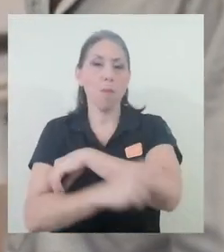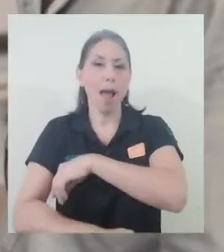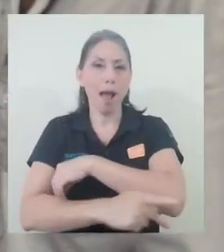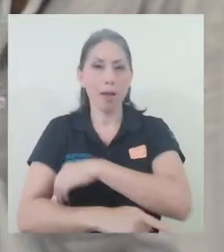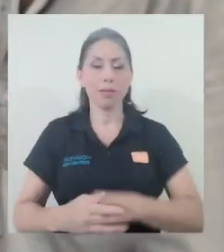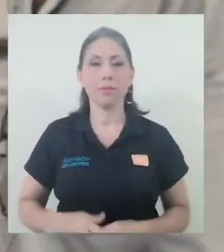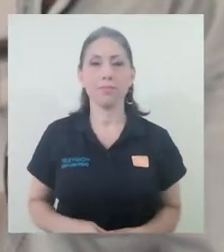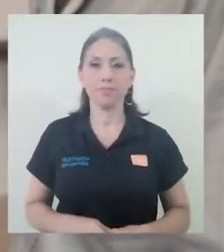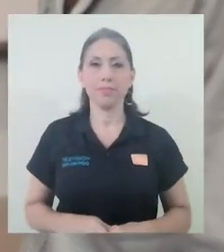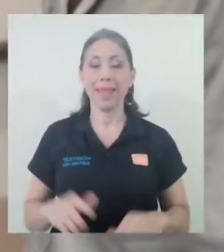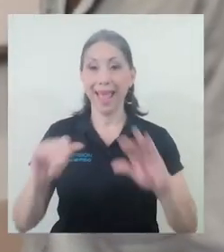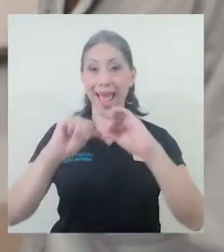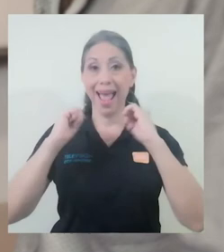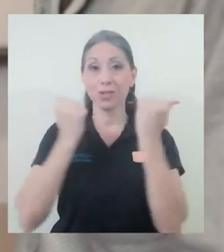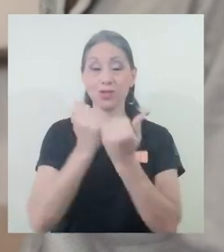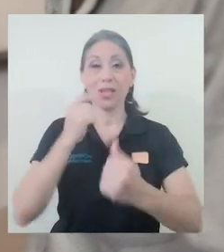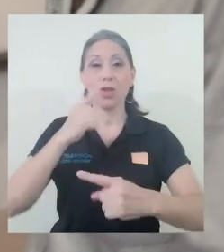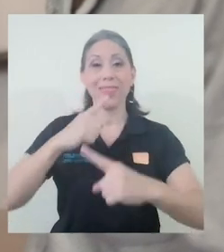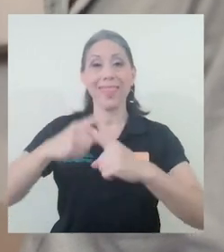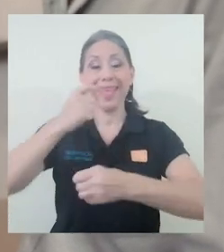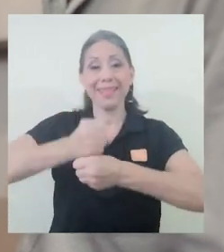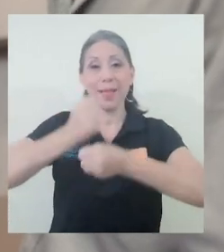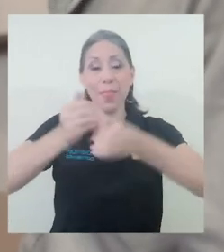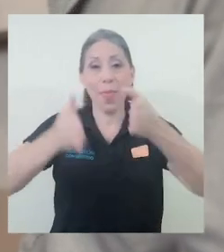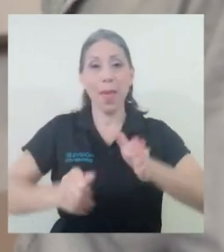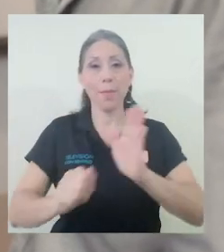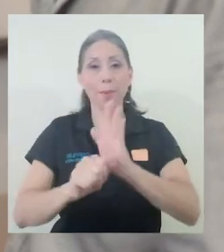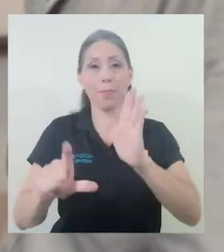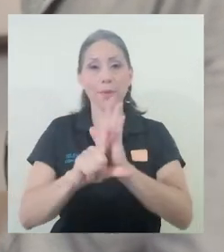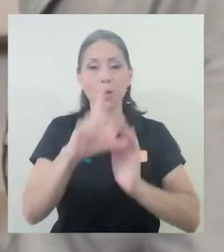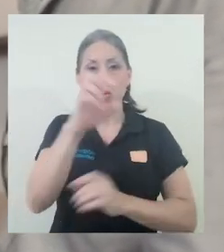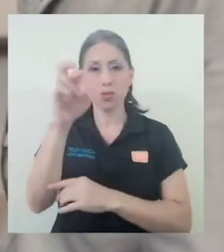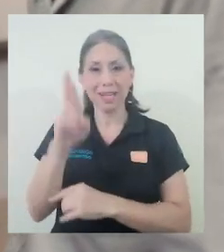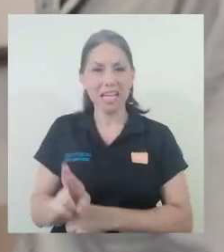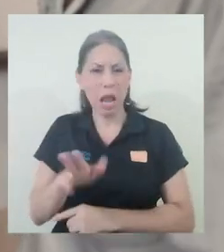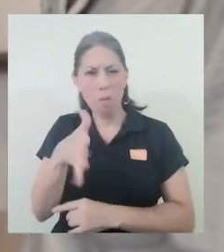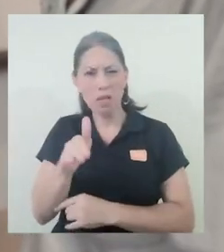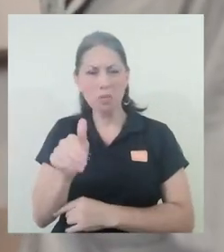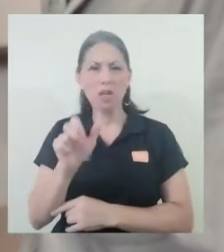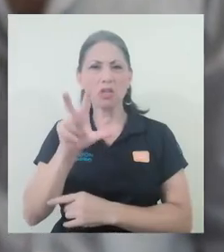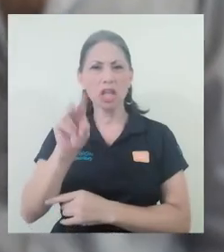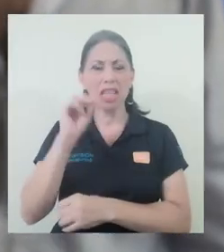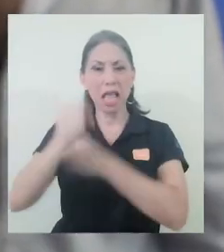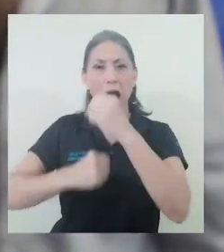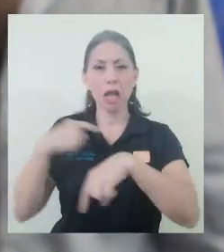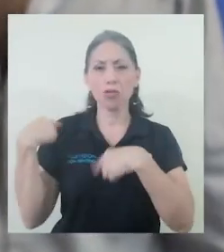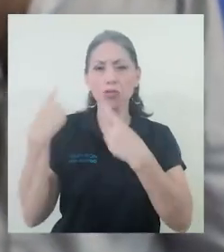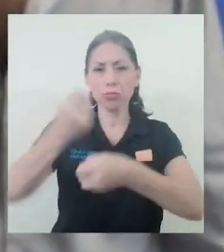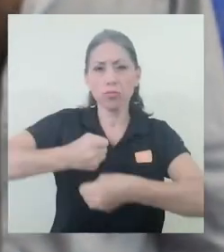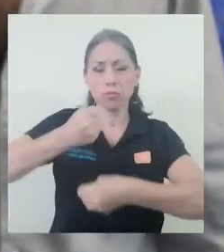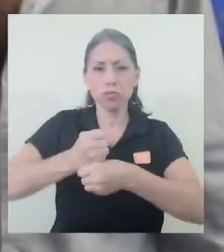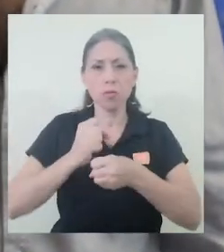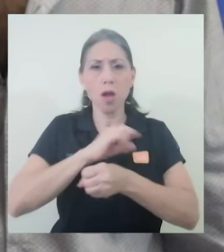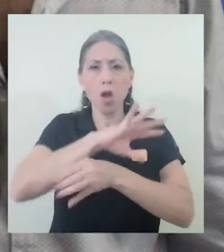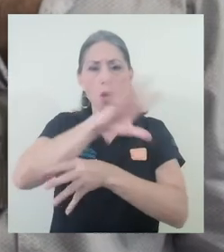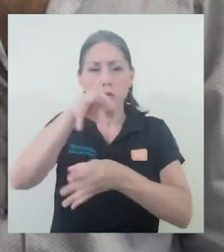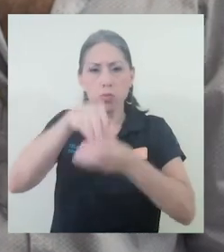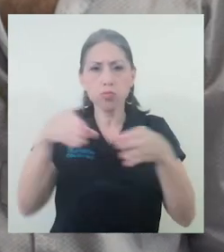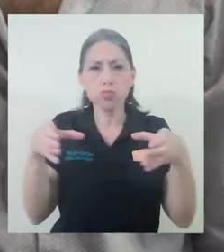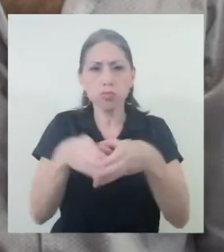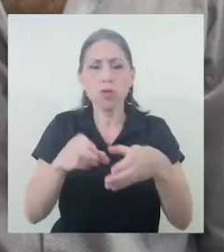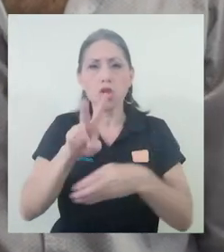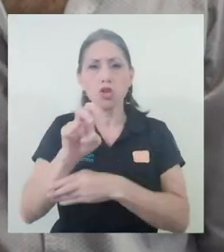país. La Asociación de Ex-Parlamentarios de Costa Rica tiene alrededor de 30 años y la conforman